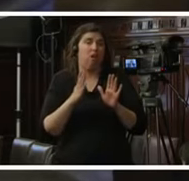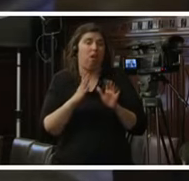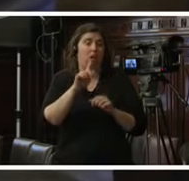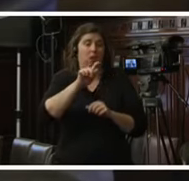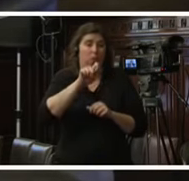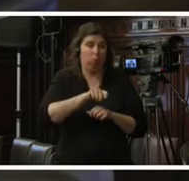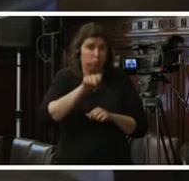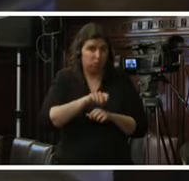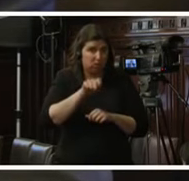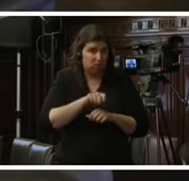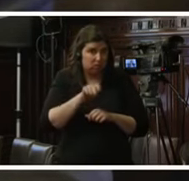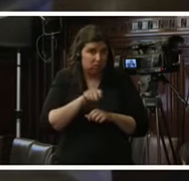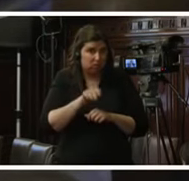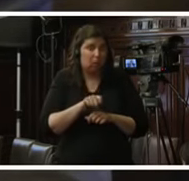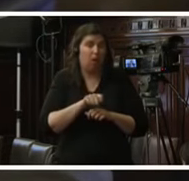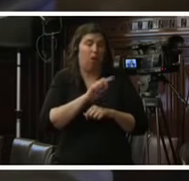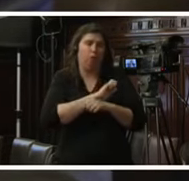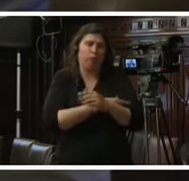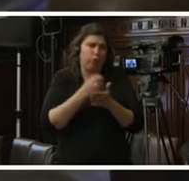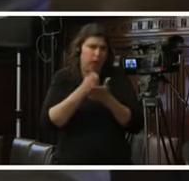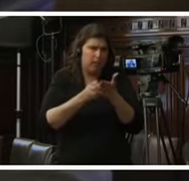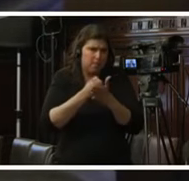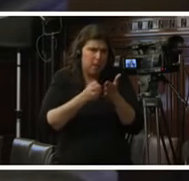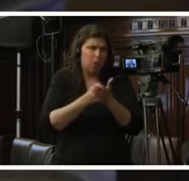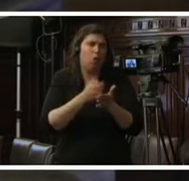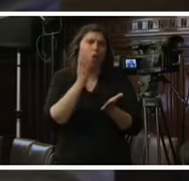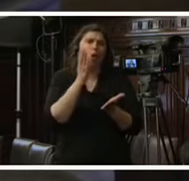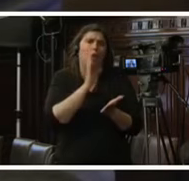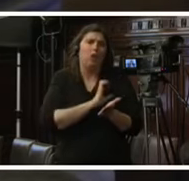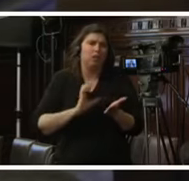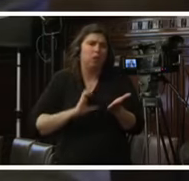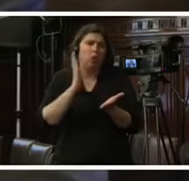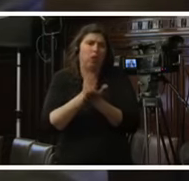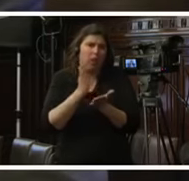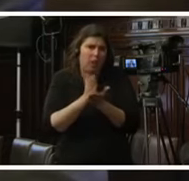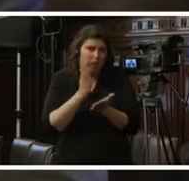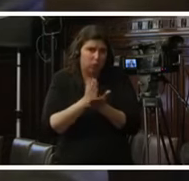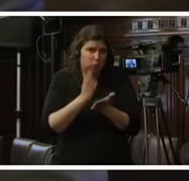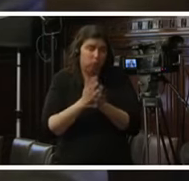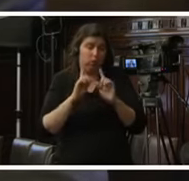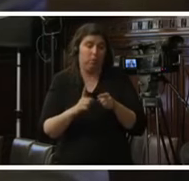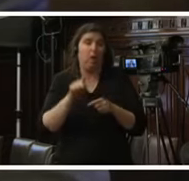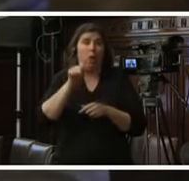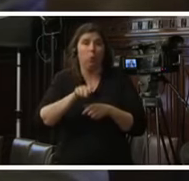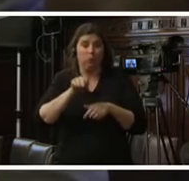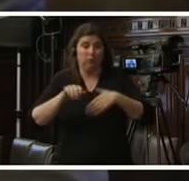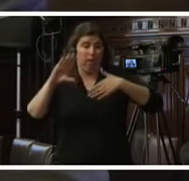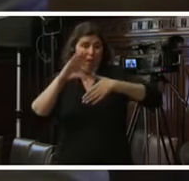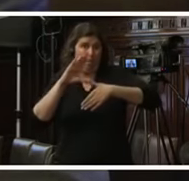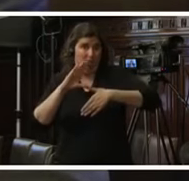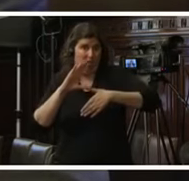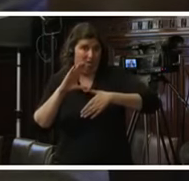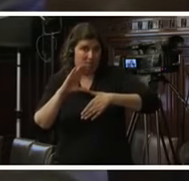justicia hacia el fortalecimiento del estado de derecho y el acceso a la justicia en las Américas así como